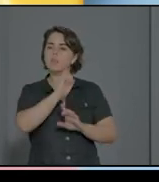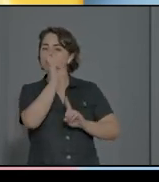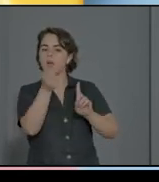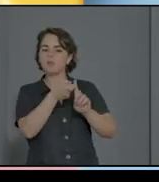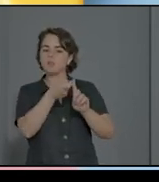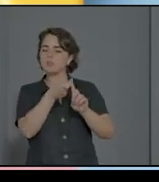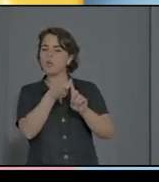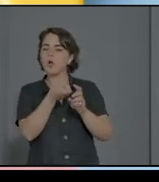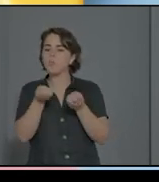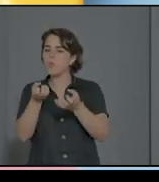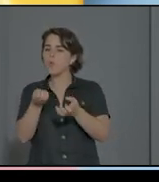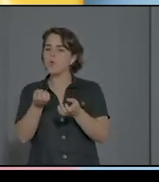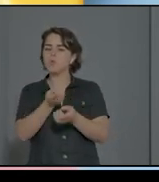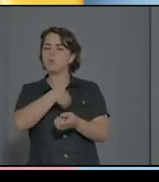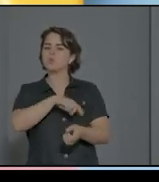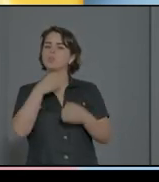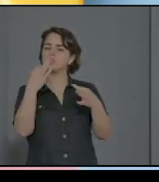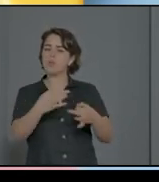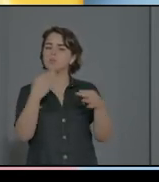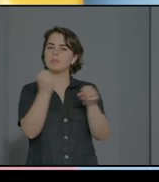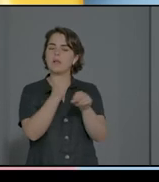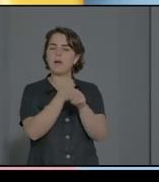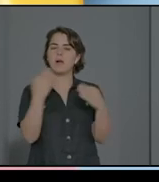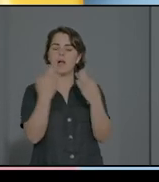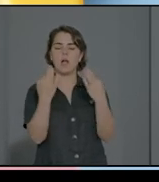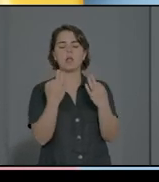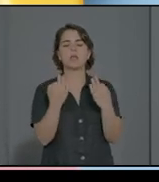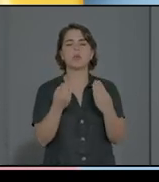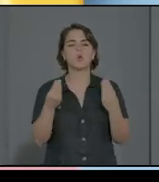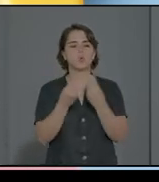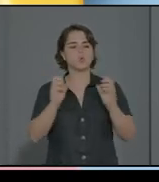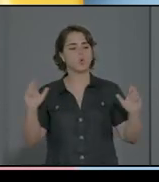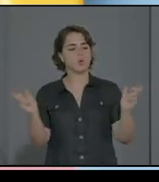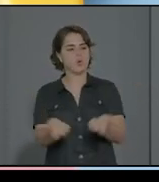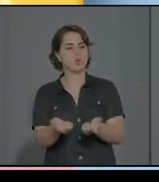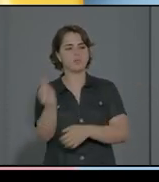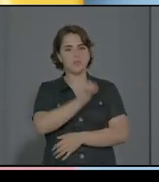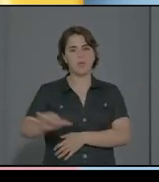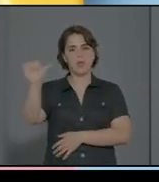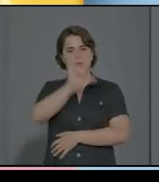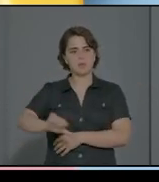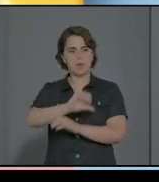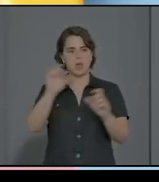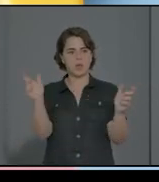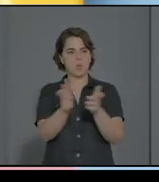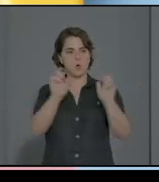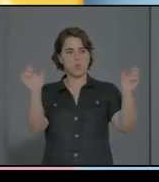con, por lo menos, dos reuniones semanales con el progenitor en el primer periodo. La primera vez, una vez,